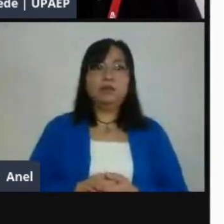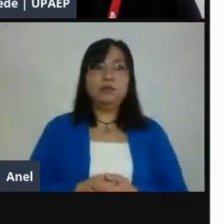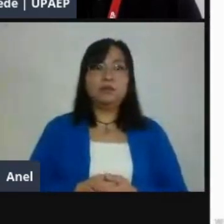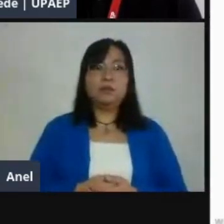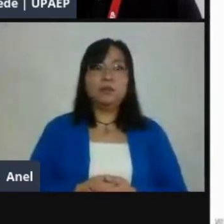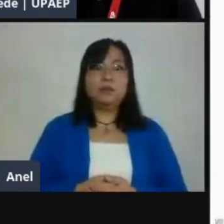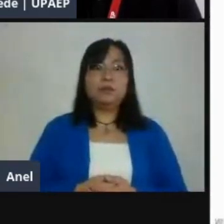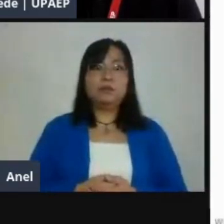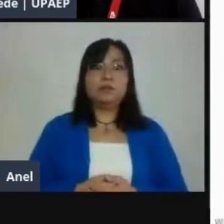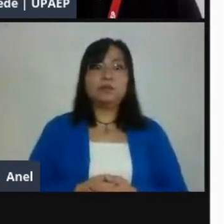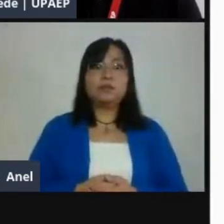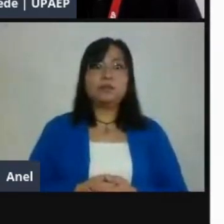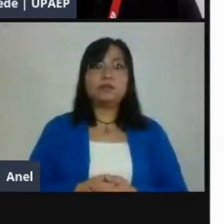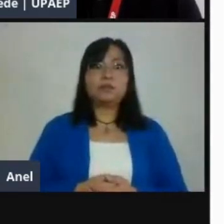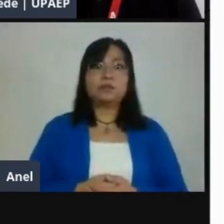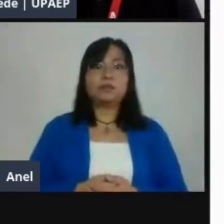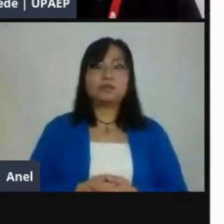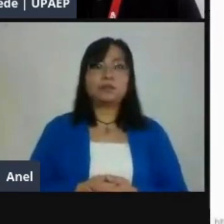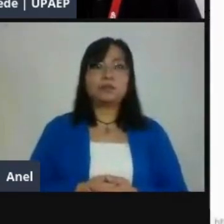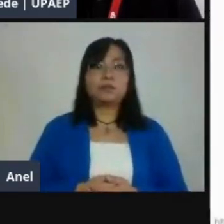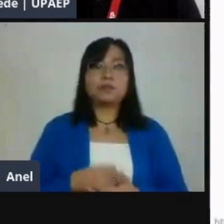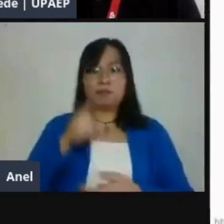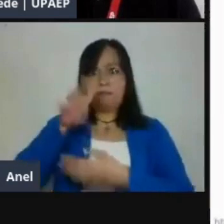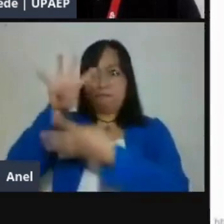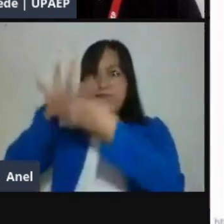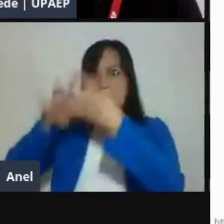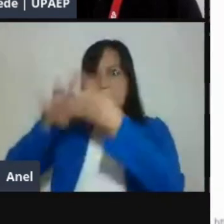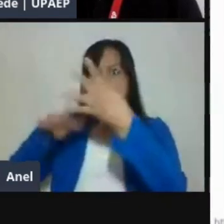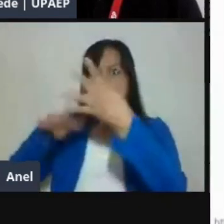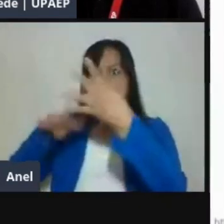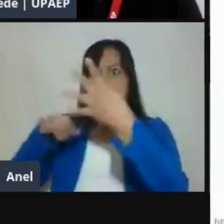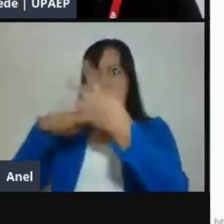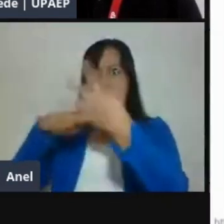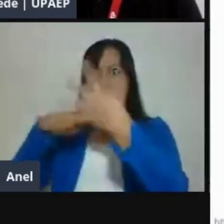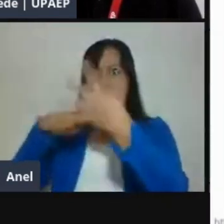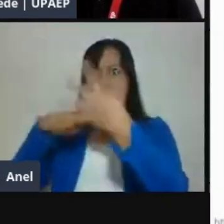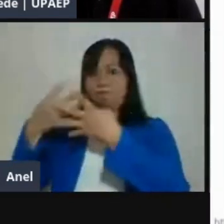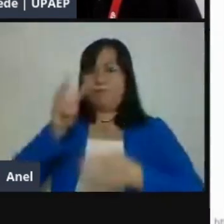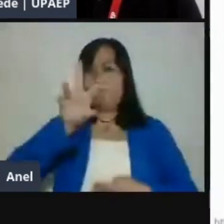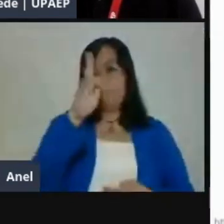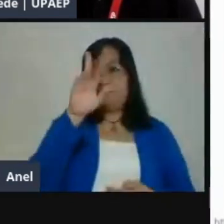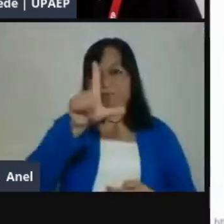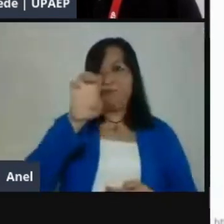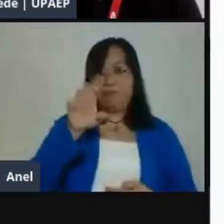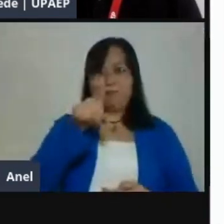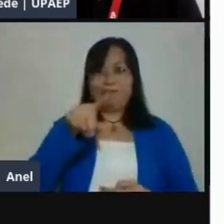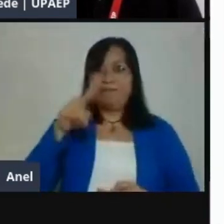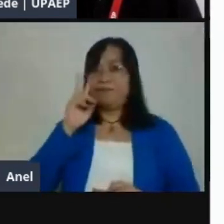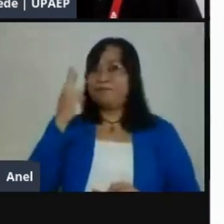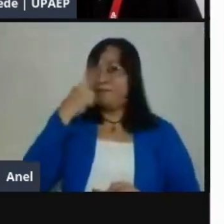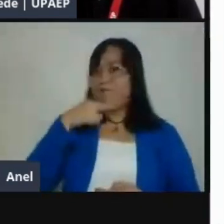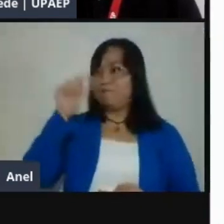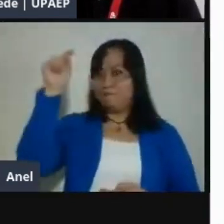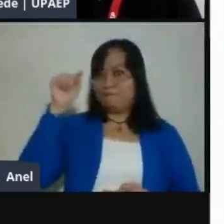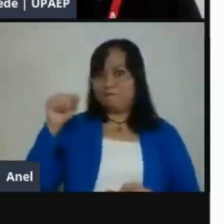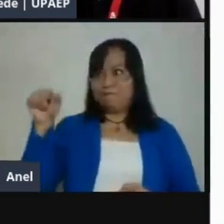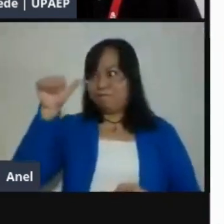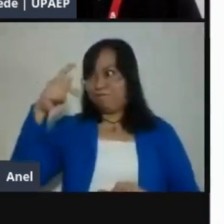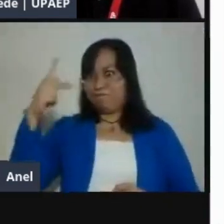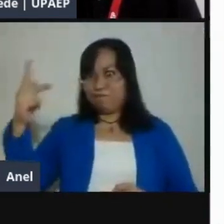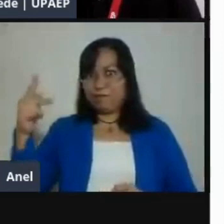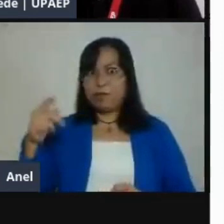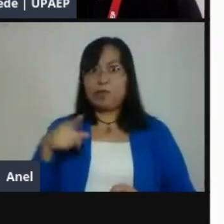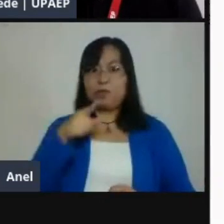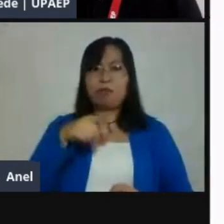Estos 9 cuadritos que se llaman el waffle. Entonces, ahí vas a encontrar la aplicación de sitios de Google. Si no la encuentras,